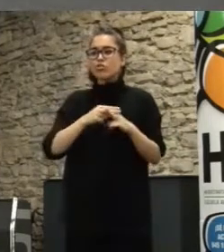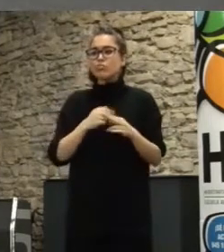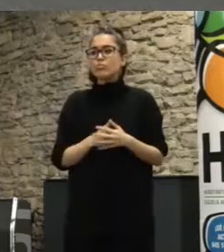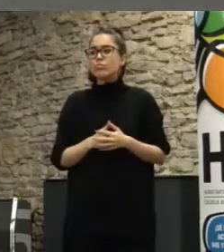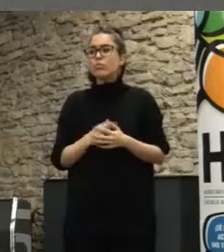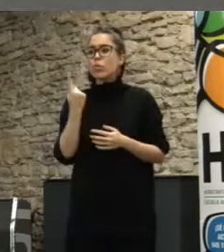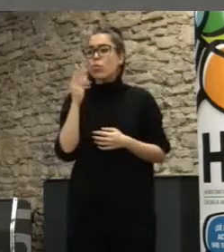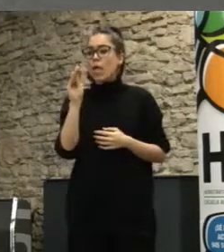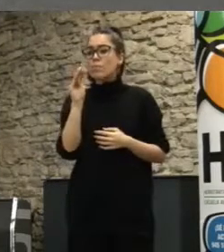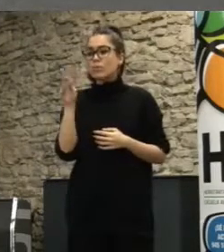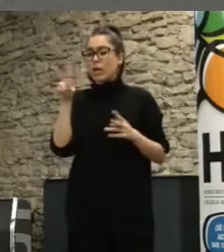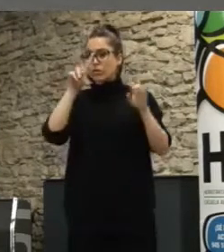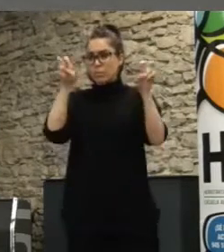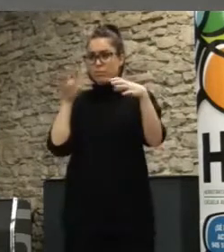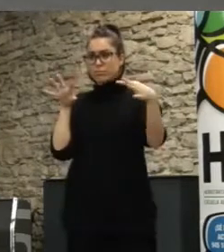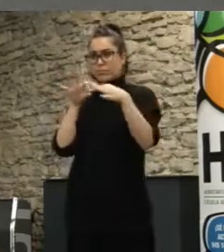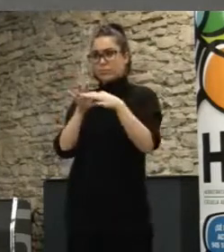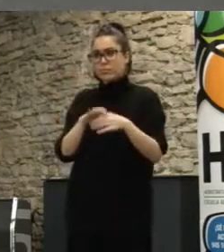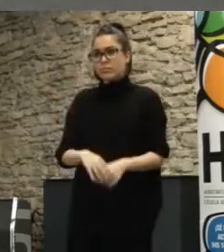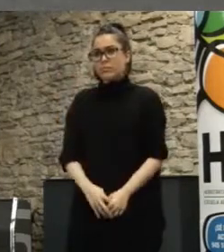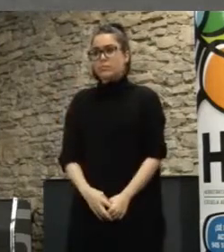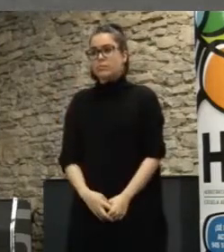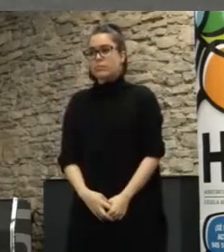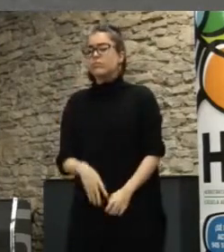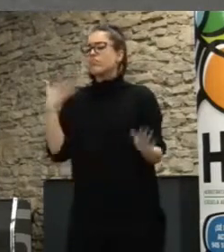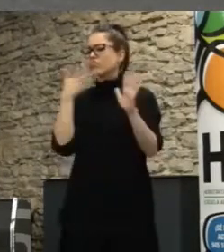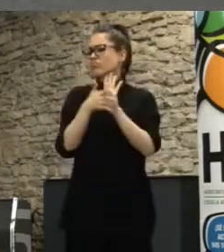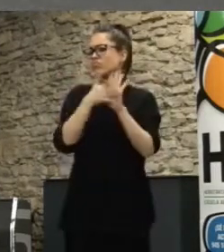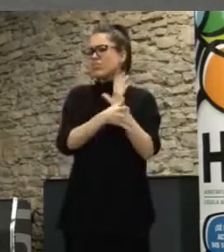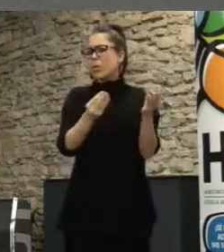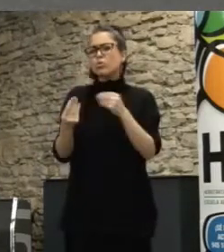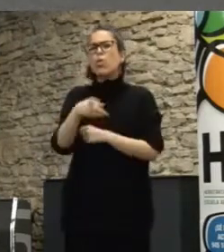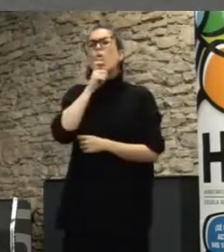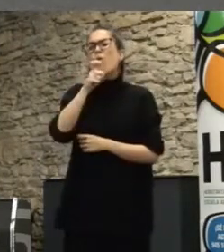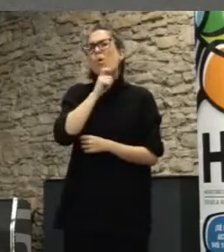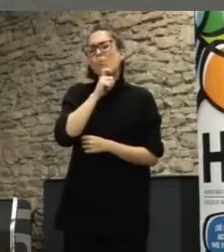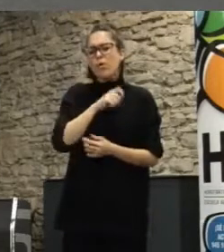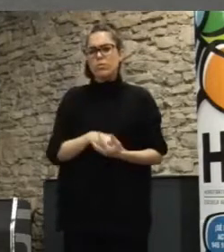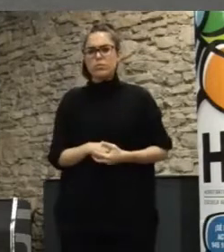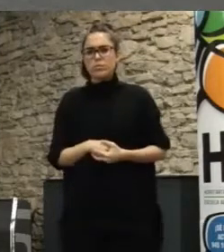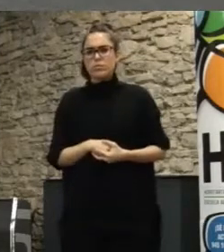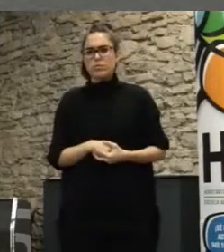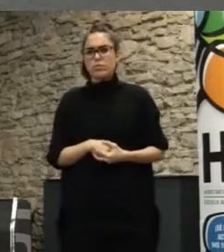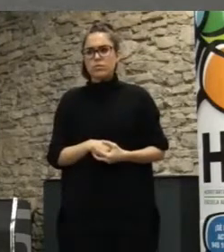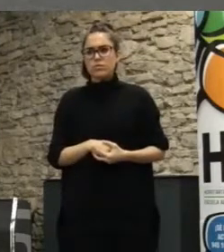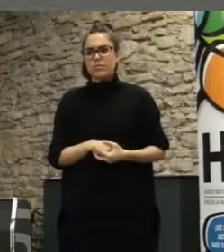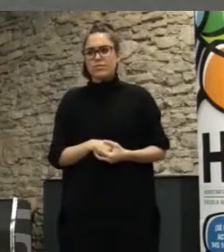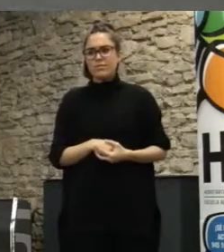una pregunta en relación a esto se ha explicado mucho el cómo pero no queda tan claro